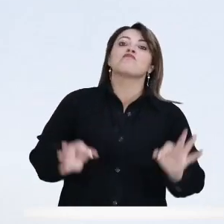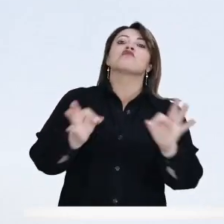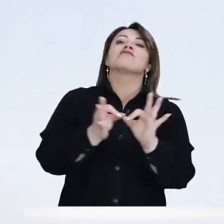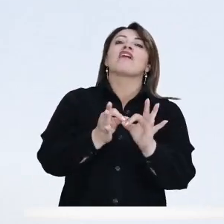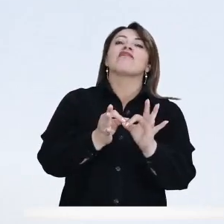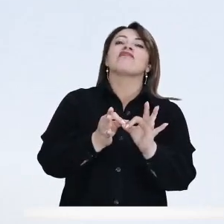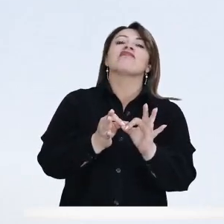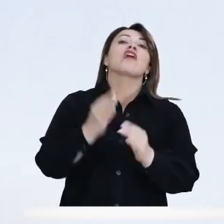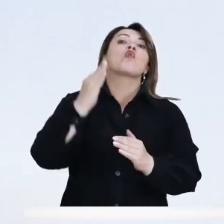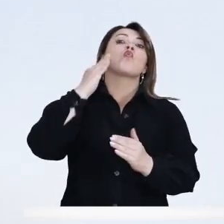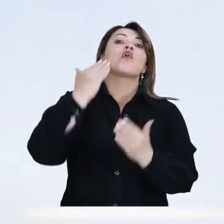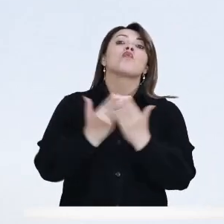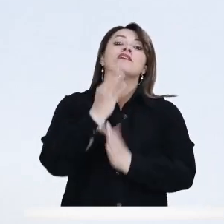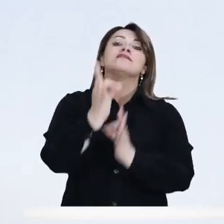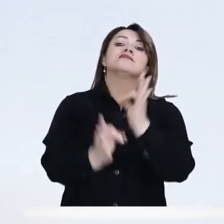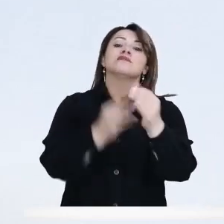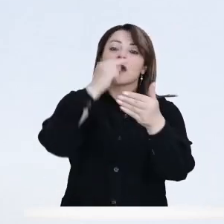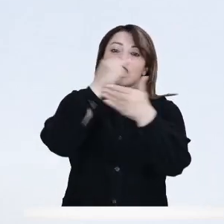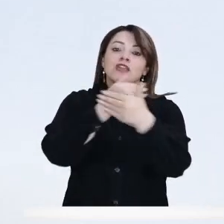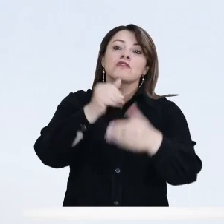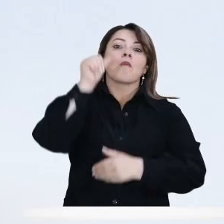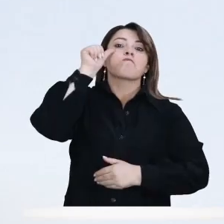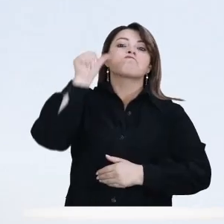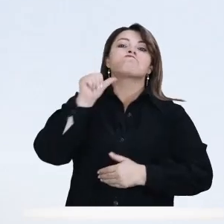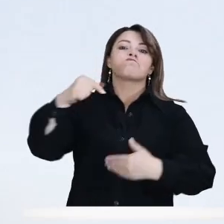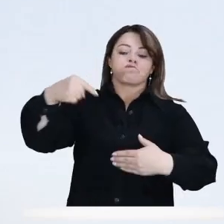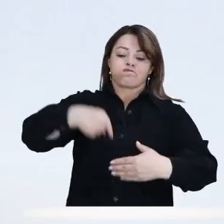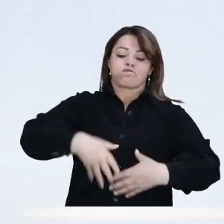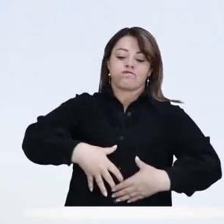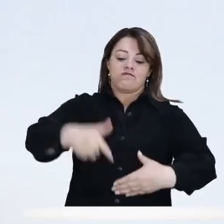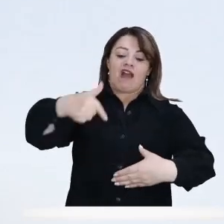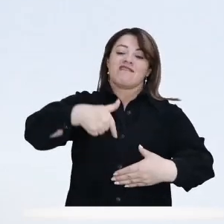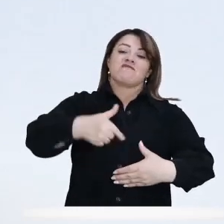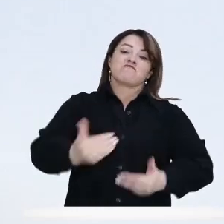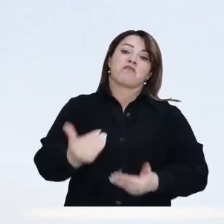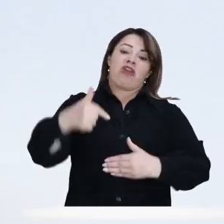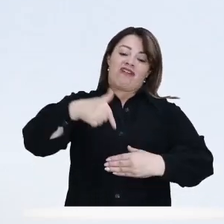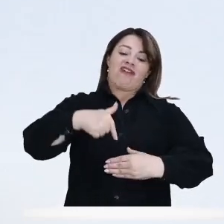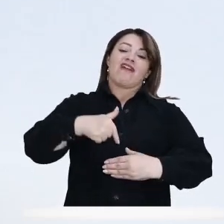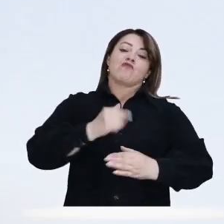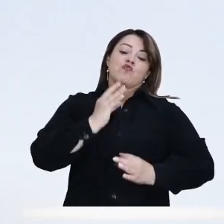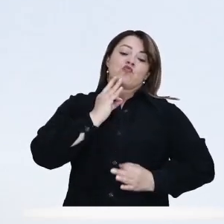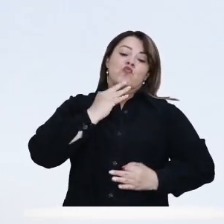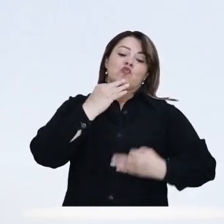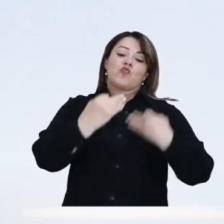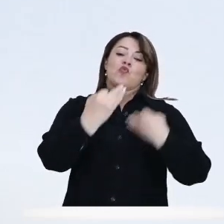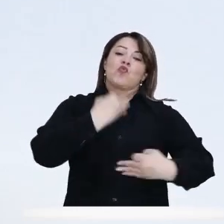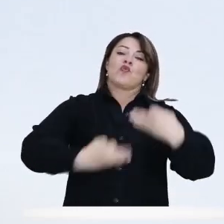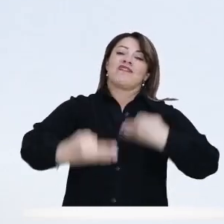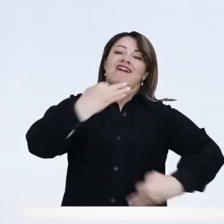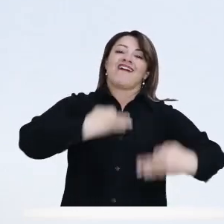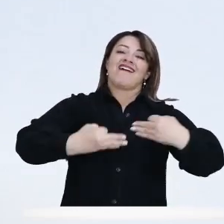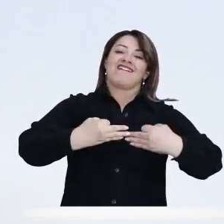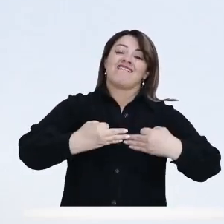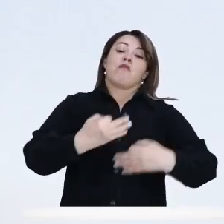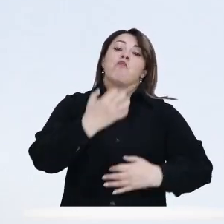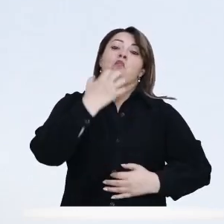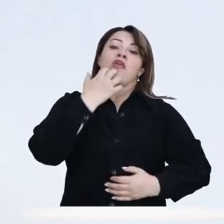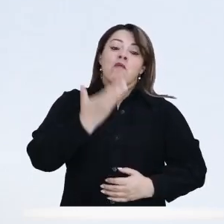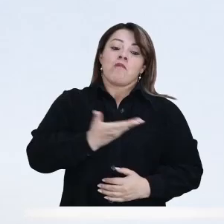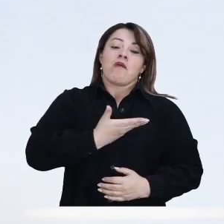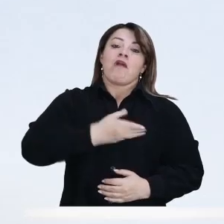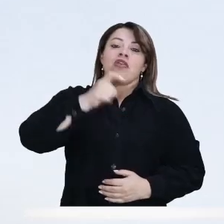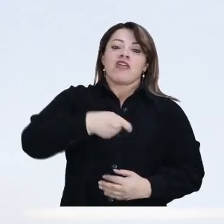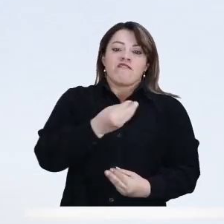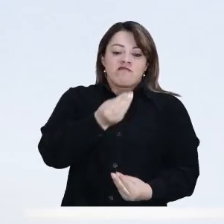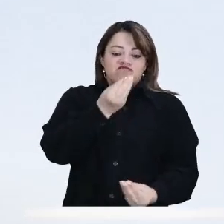desde el vientre de la madre. Eso significa que la madre debe estar